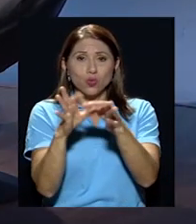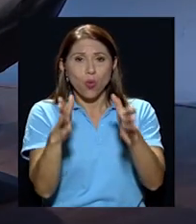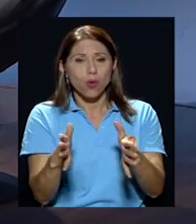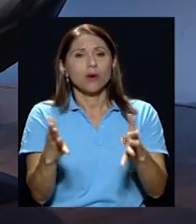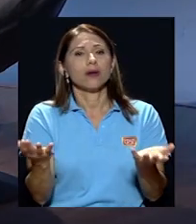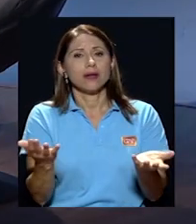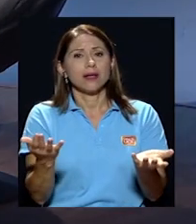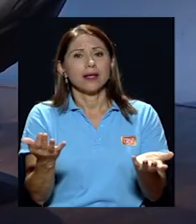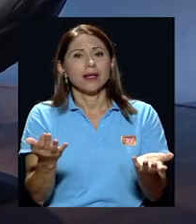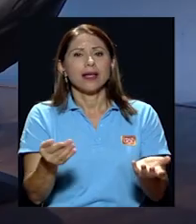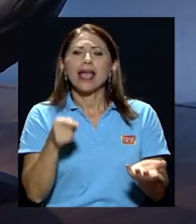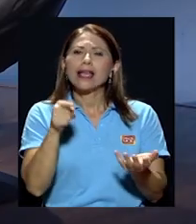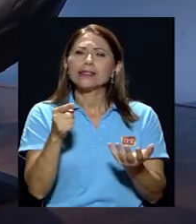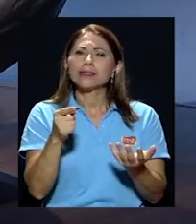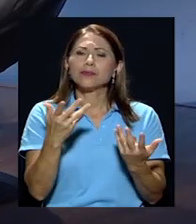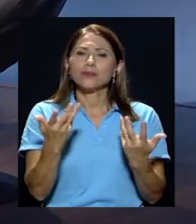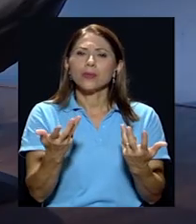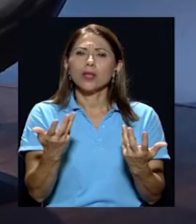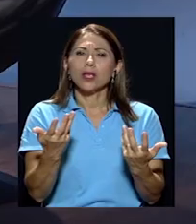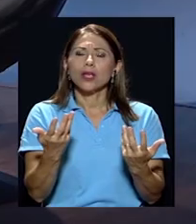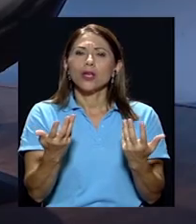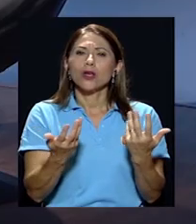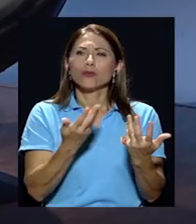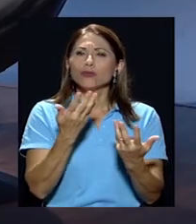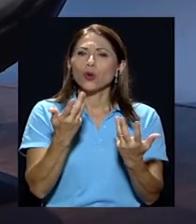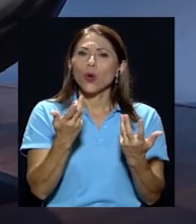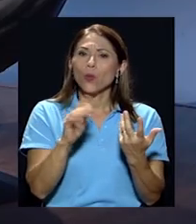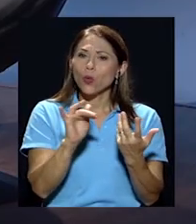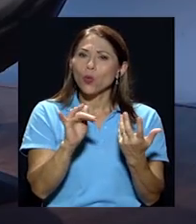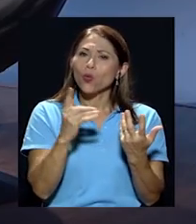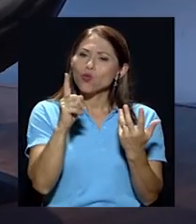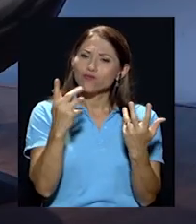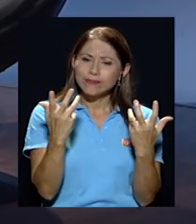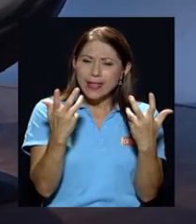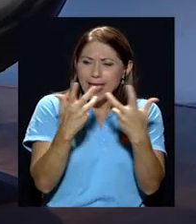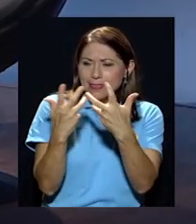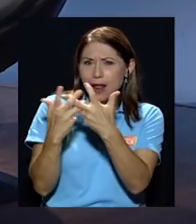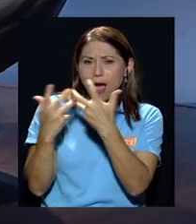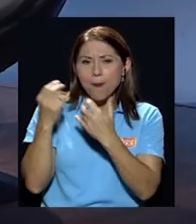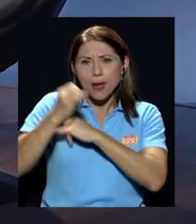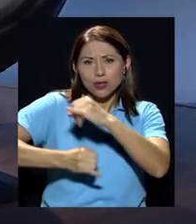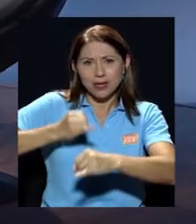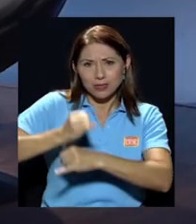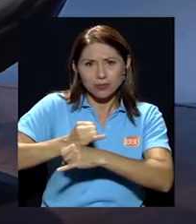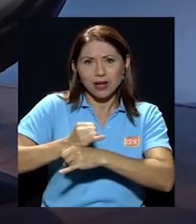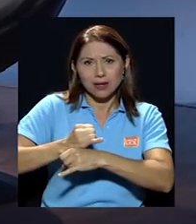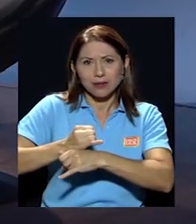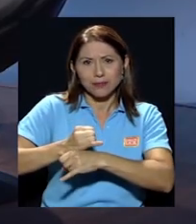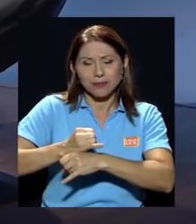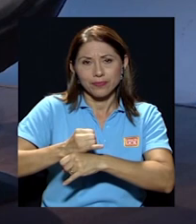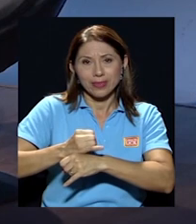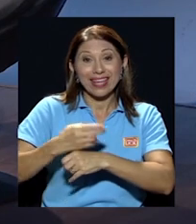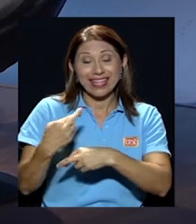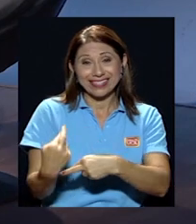esto es un entramado un entramado internacional que está a cargo vea lo que yo